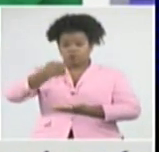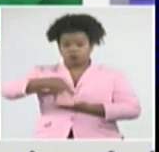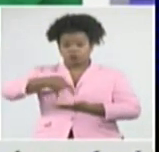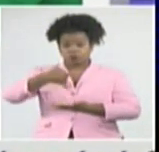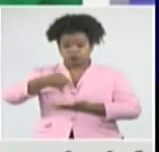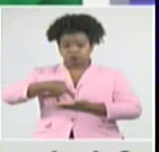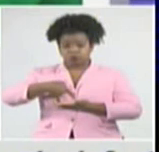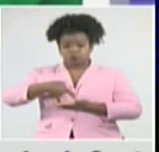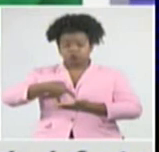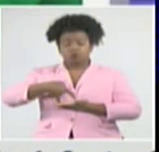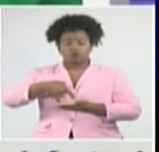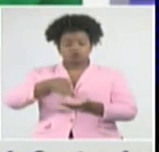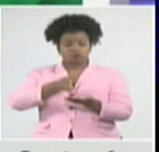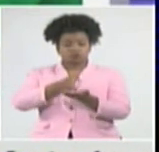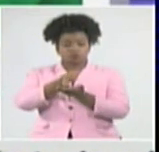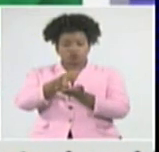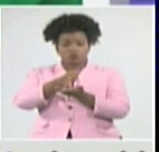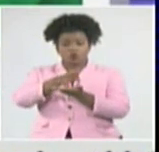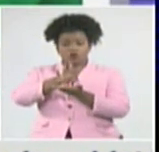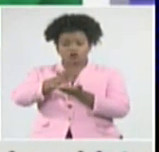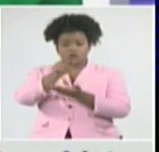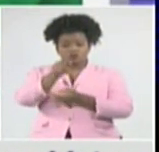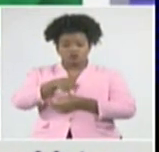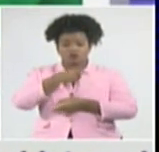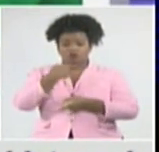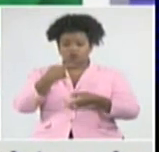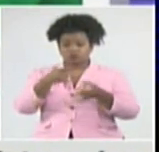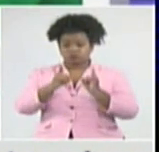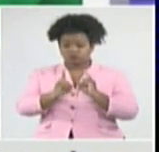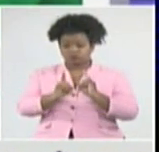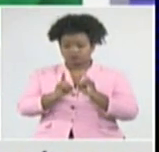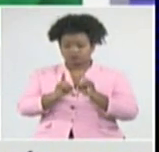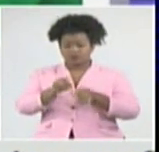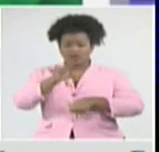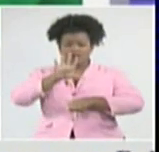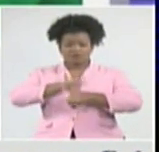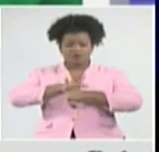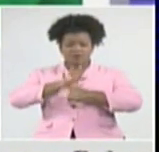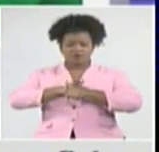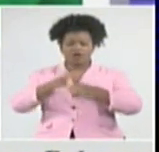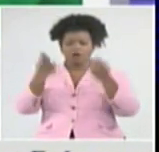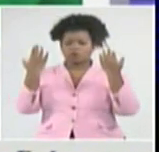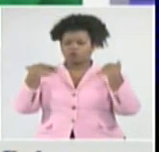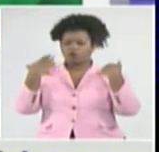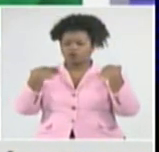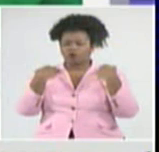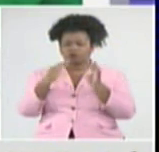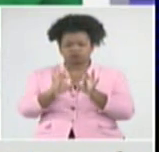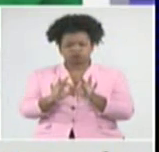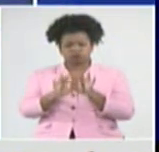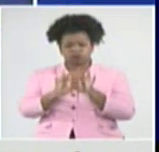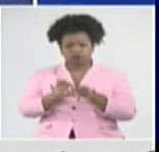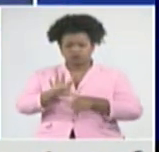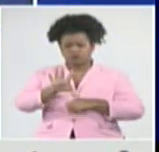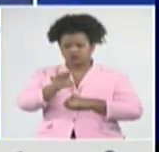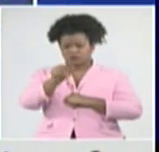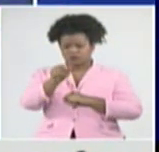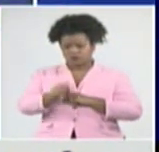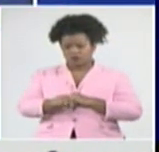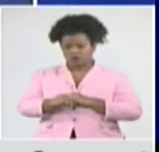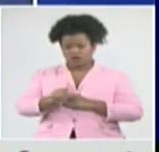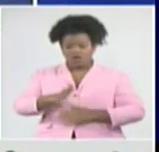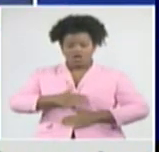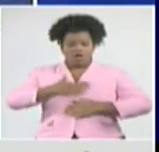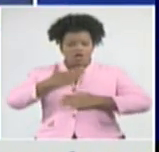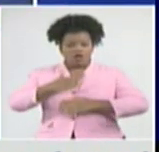en 4 de los fallecidos. La enfermedad pulmonar obstructiva crónica en 5. El asma bronquial